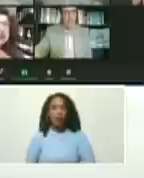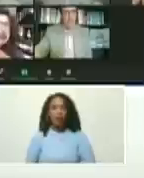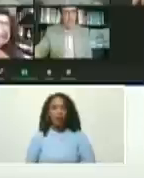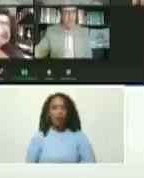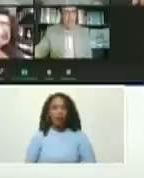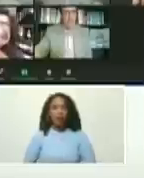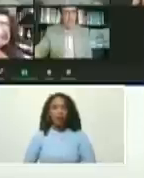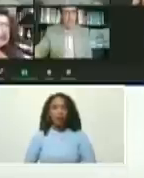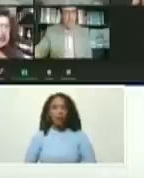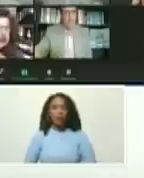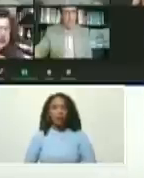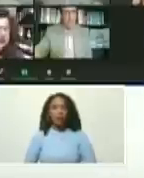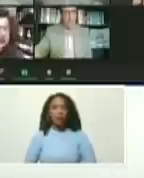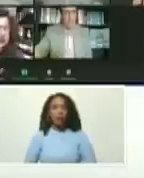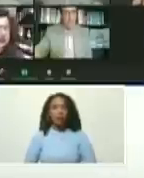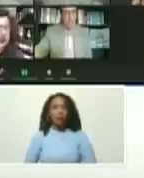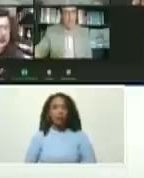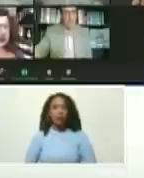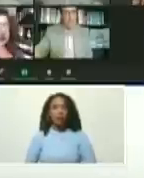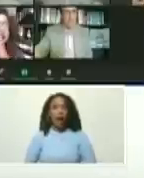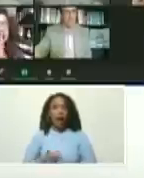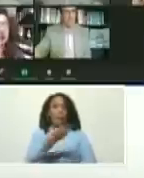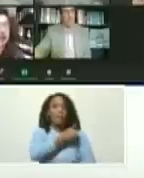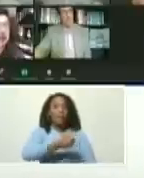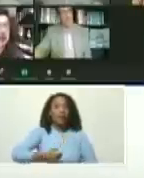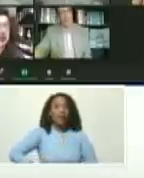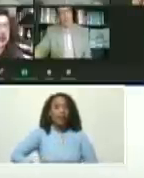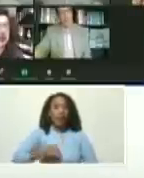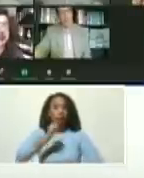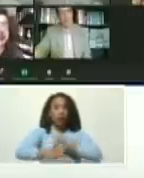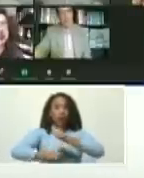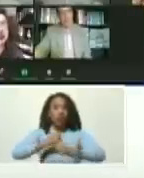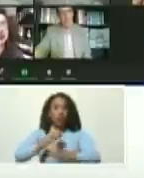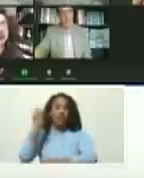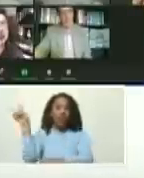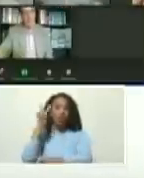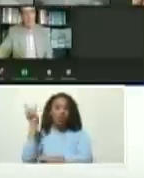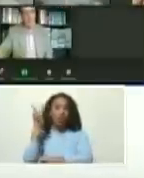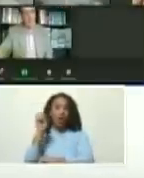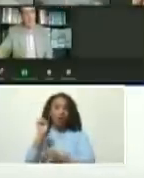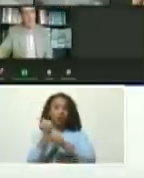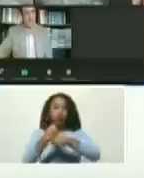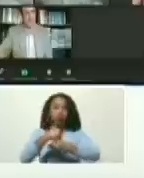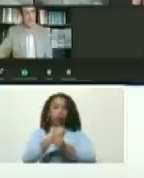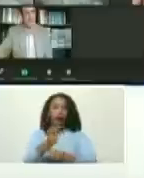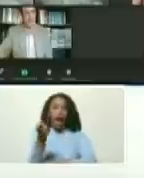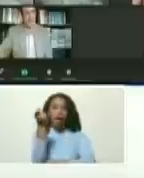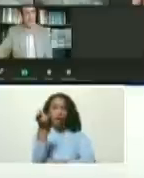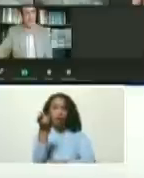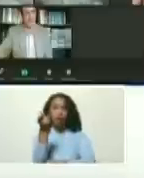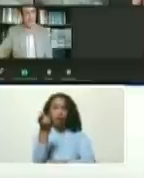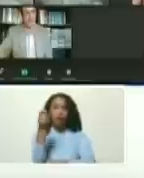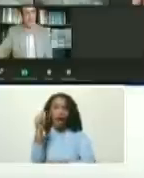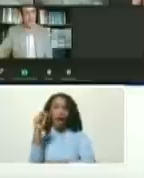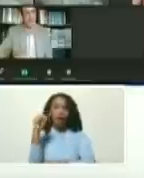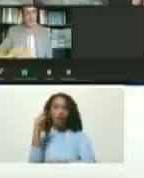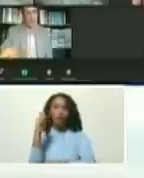Arbeláez. Al presidente de la Asociación Venezolana de Molinos de Arroz, Antonio Russo.